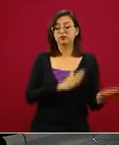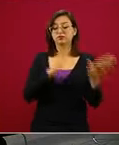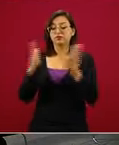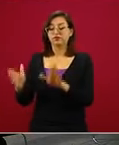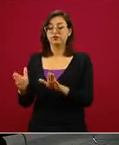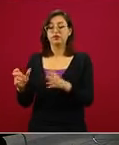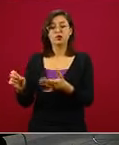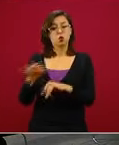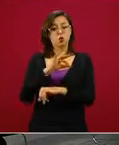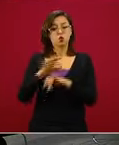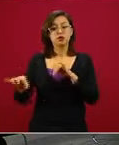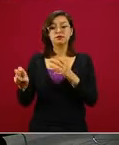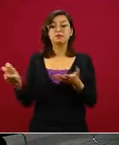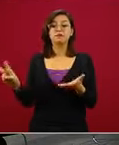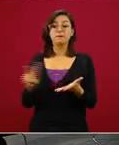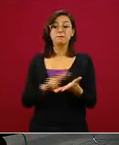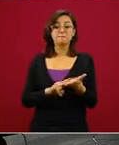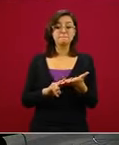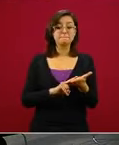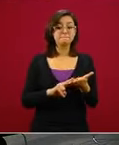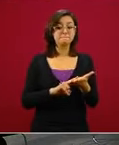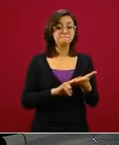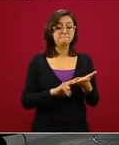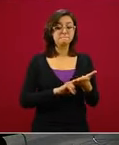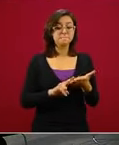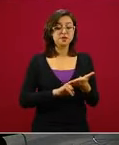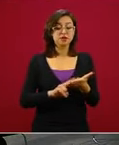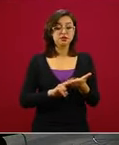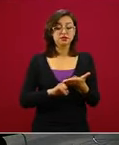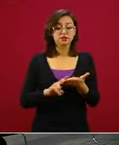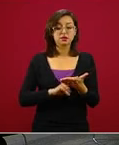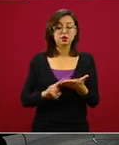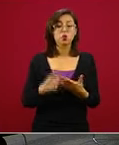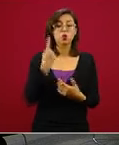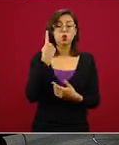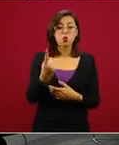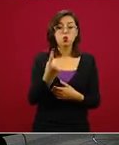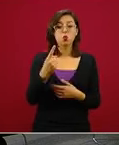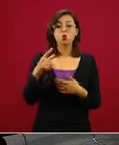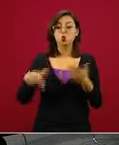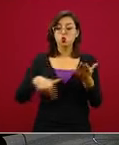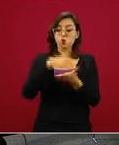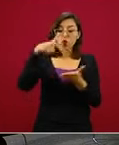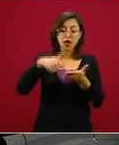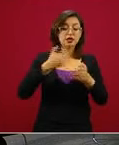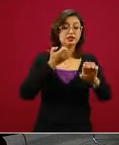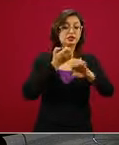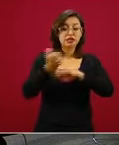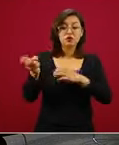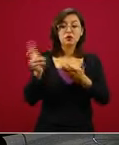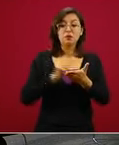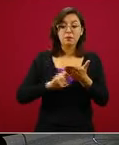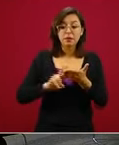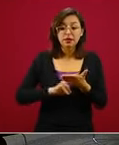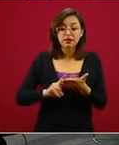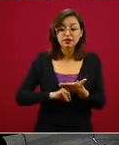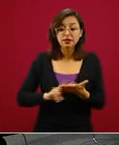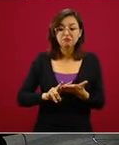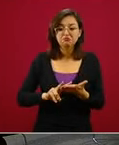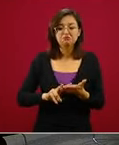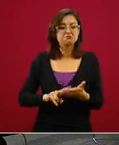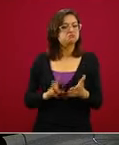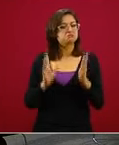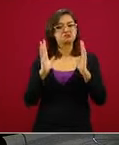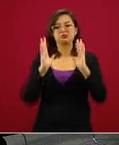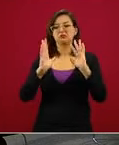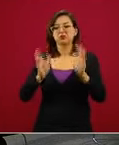cuando el semáforo esté en verde, cuando haya una región, un estado en verde, vean ustedes cómo se